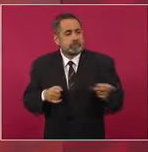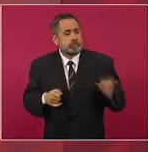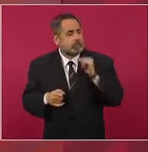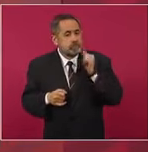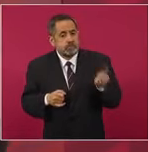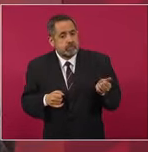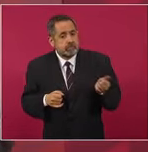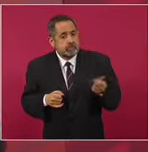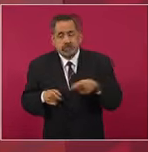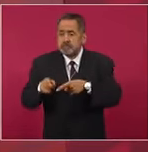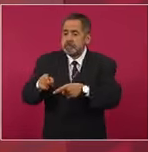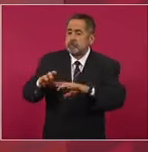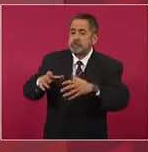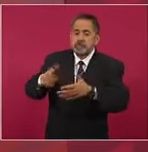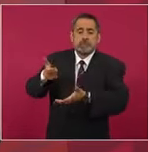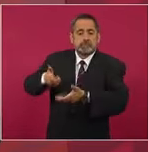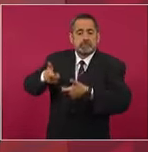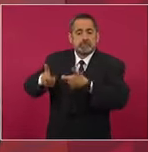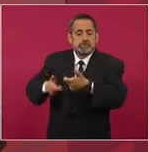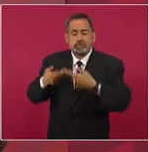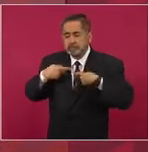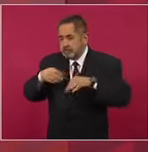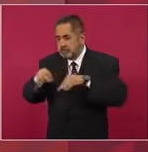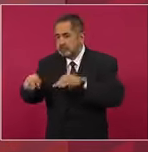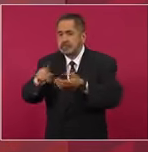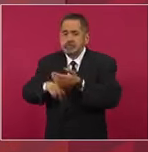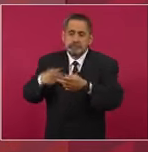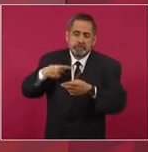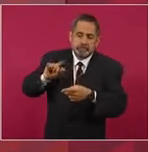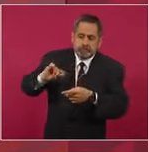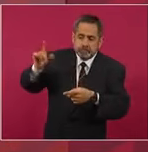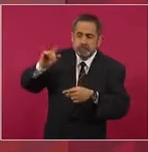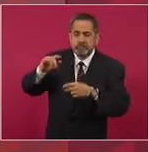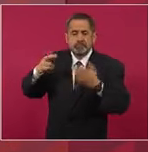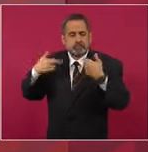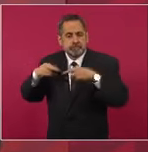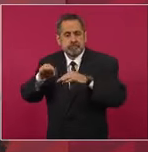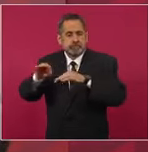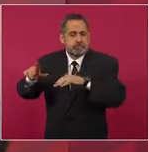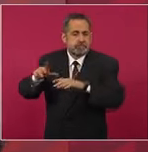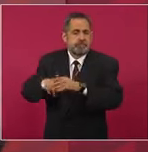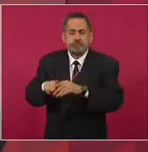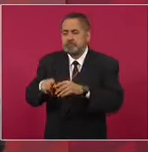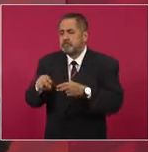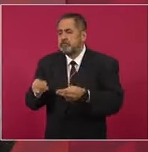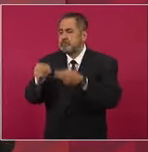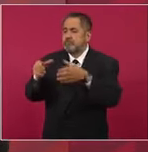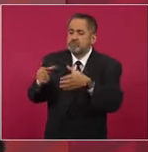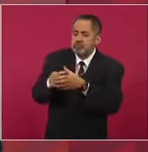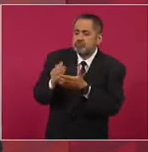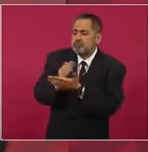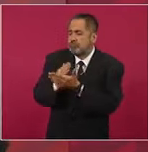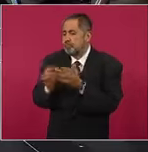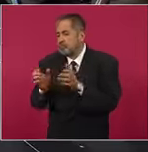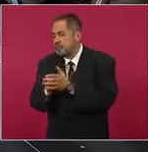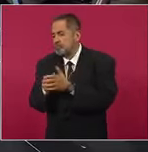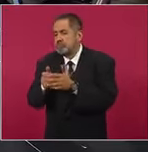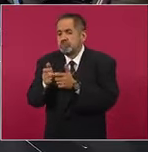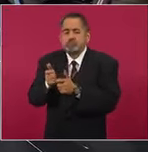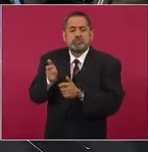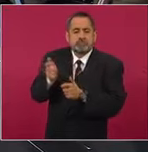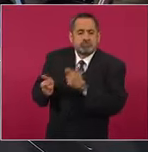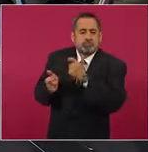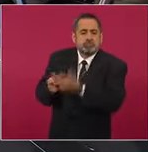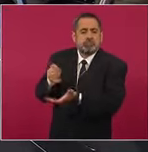los obreros, los profesionales, los pequeños, medianos empresarios, pequeños,